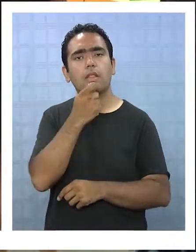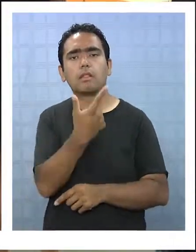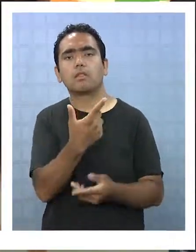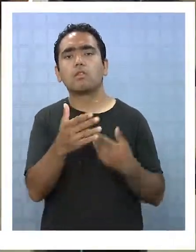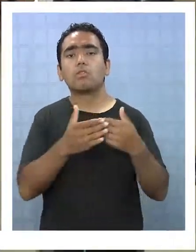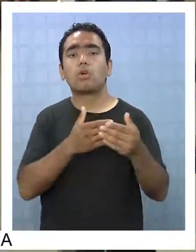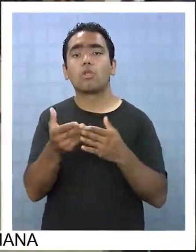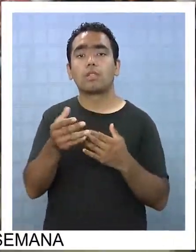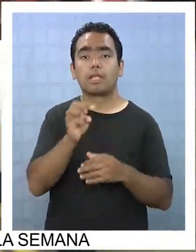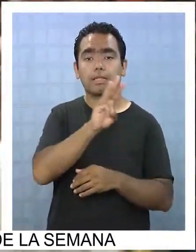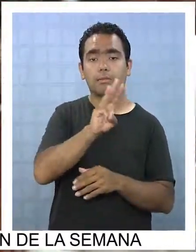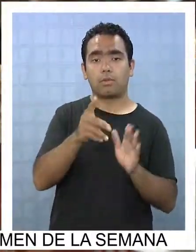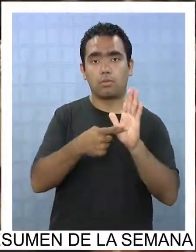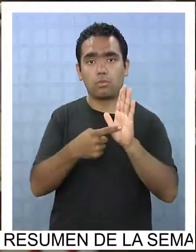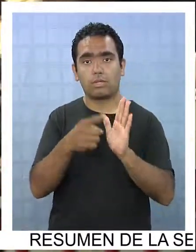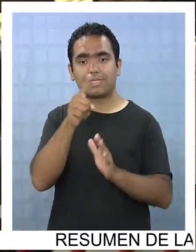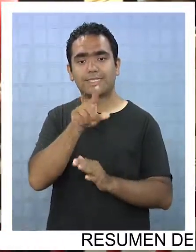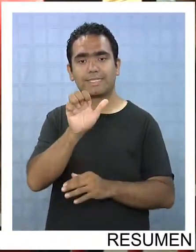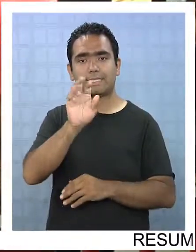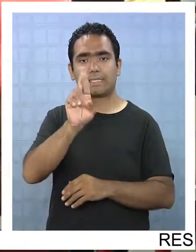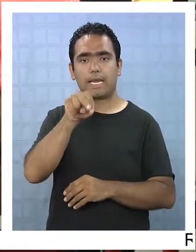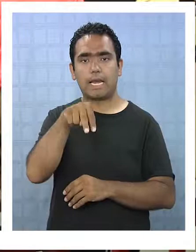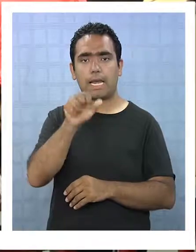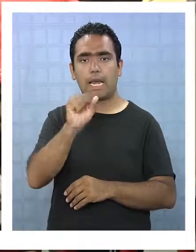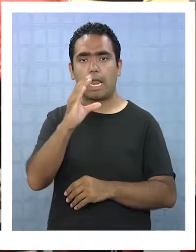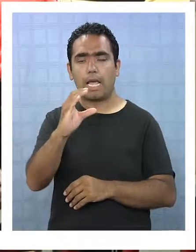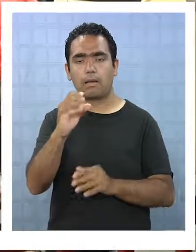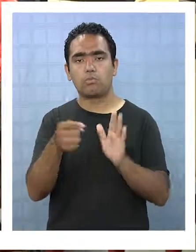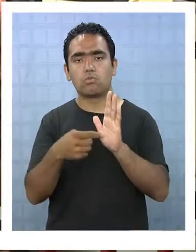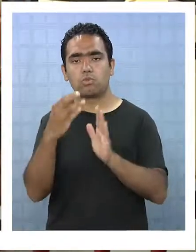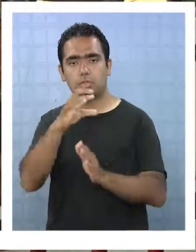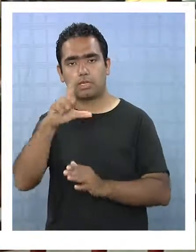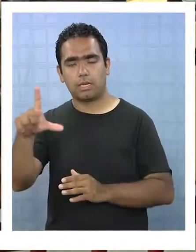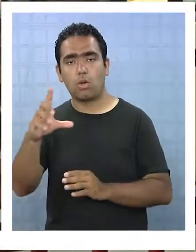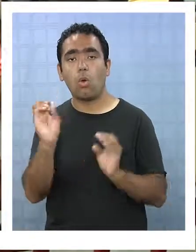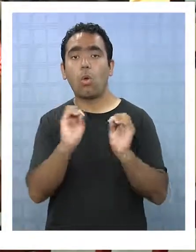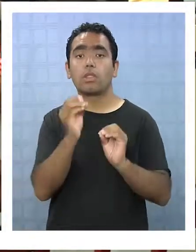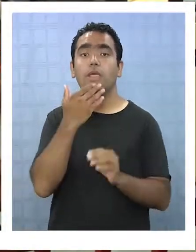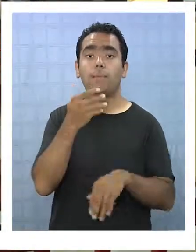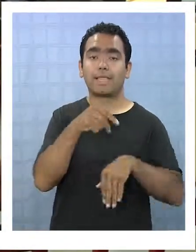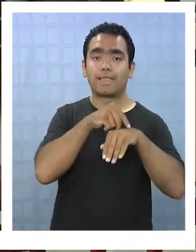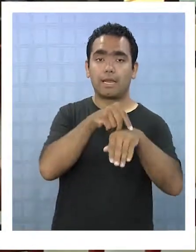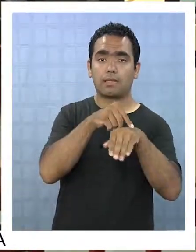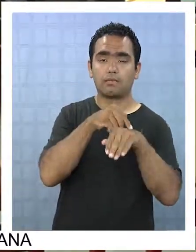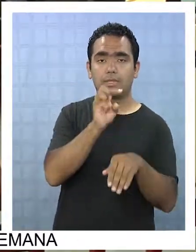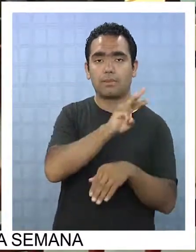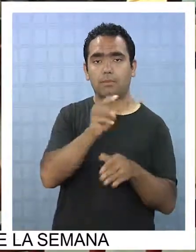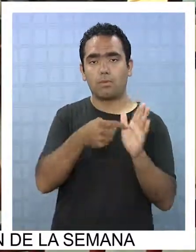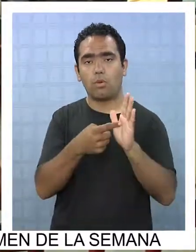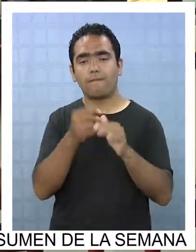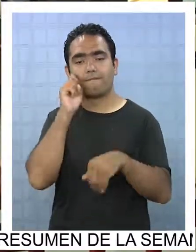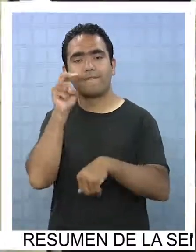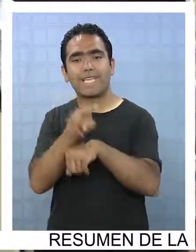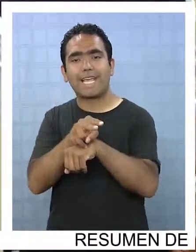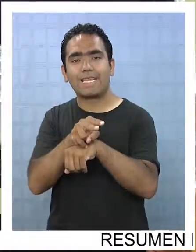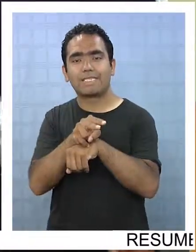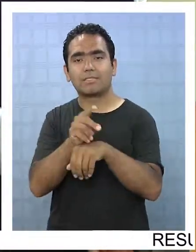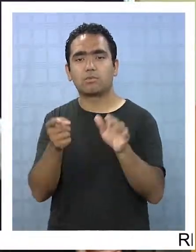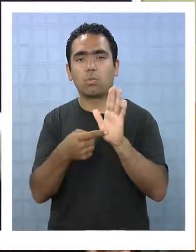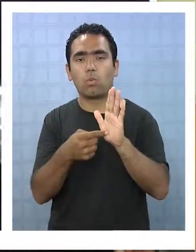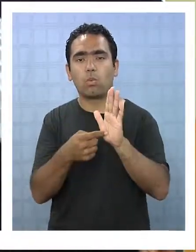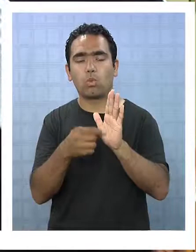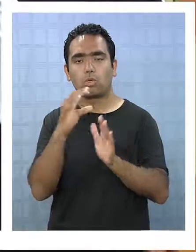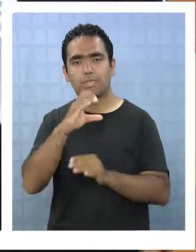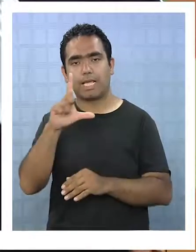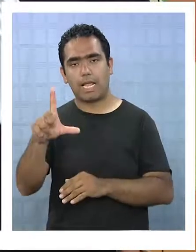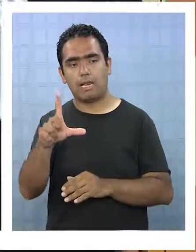www.cernac.cl o a la página de transportes www.fiscalización.cl